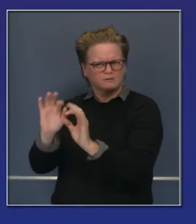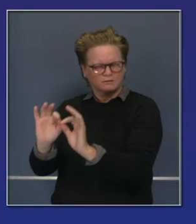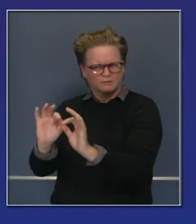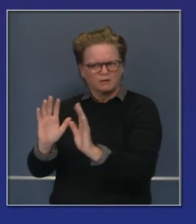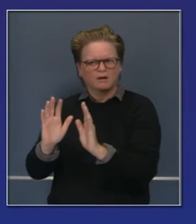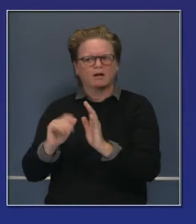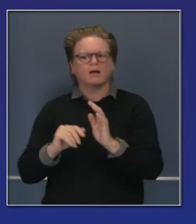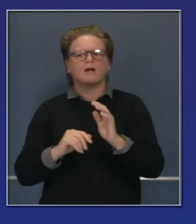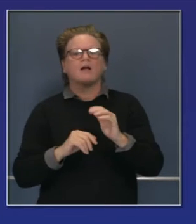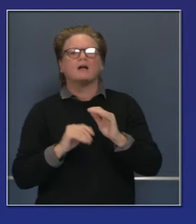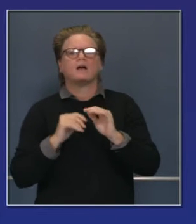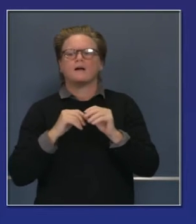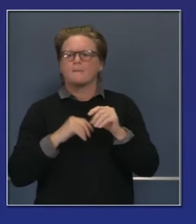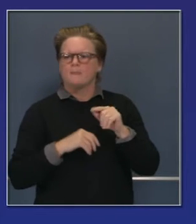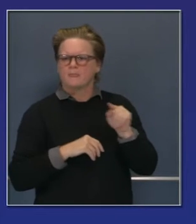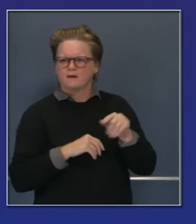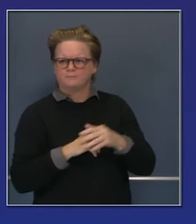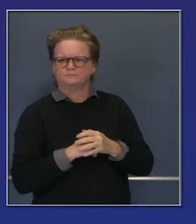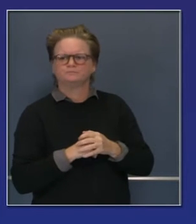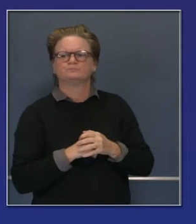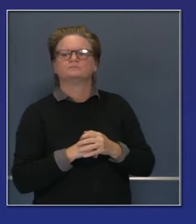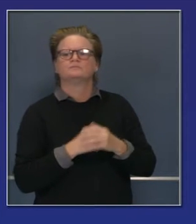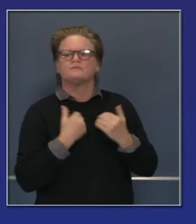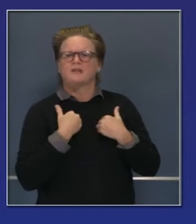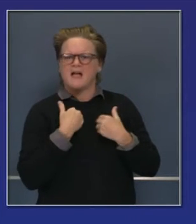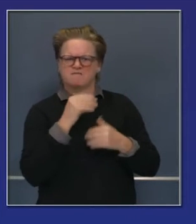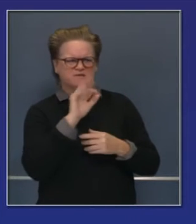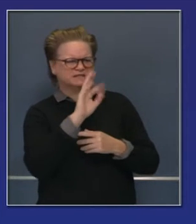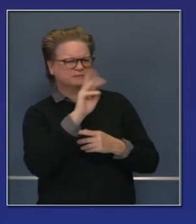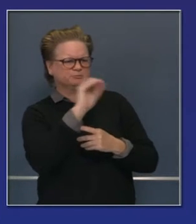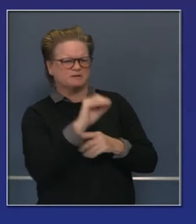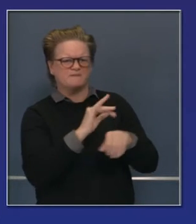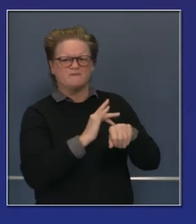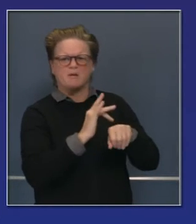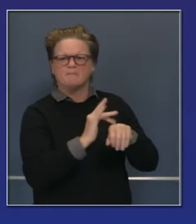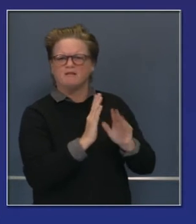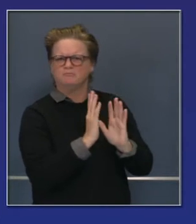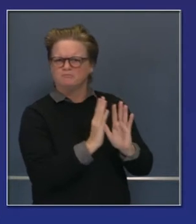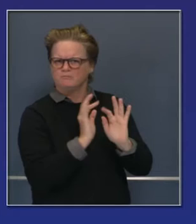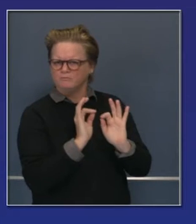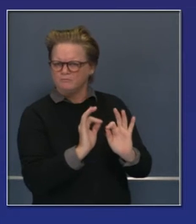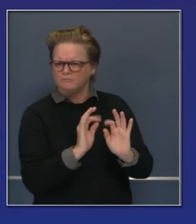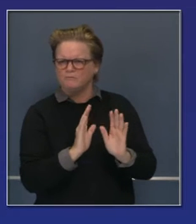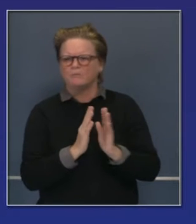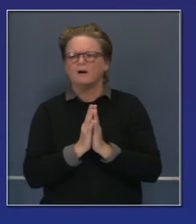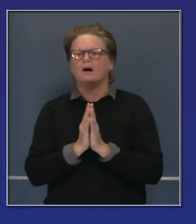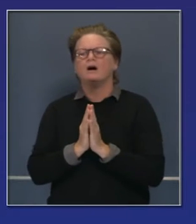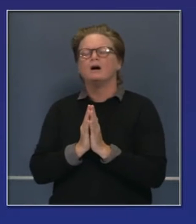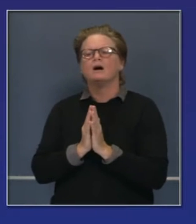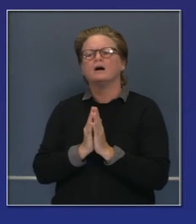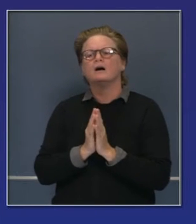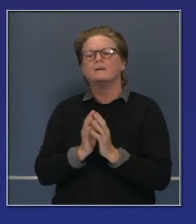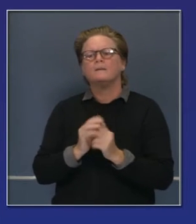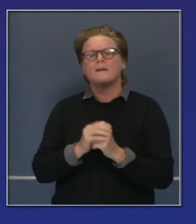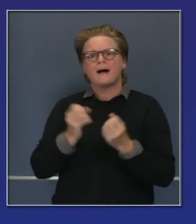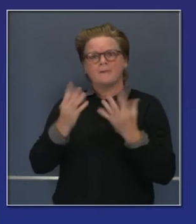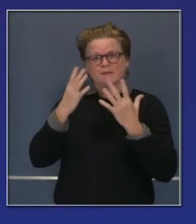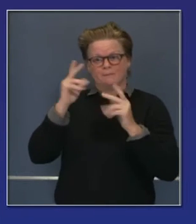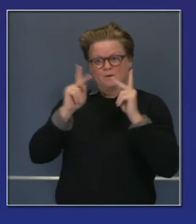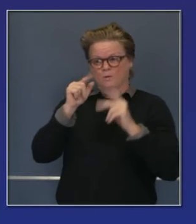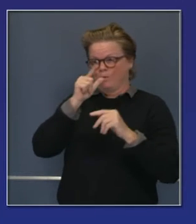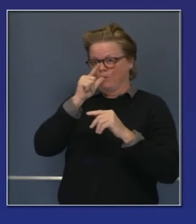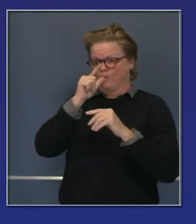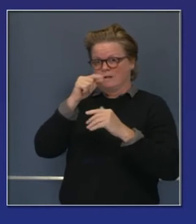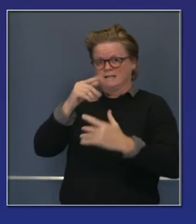salubridad, para ponerlo en perspectiva. Podemos hablar de los índices de casos, pero lo más importante es el índice de casos de